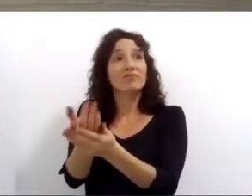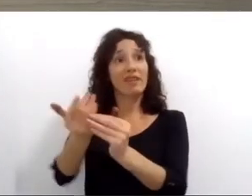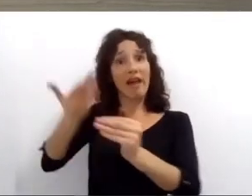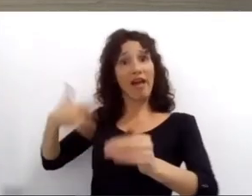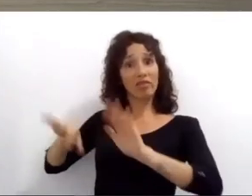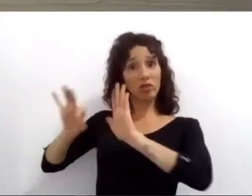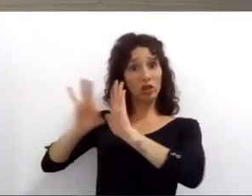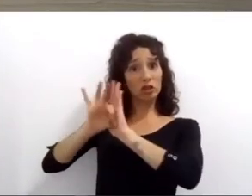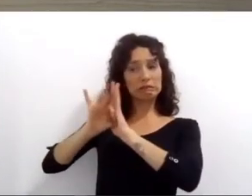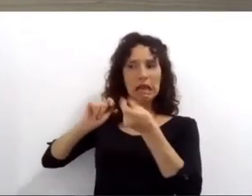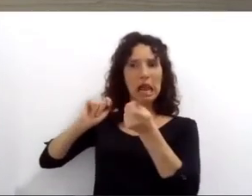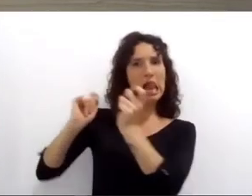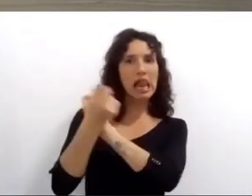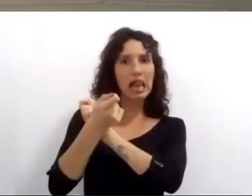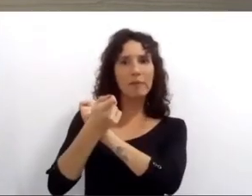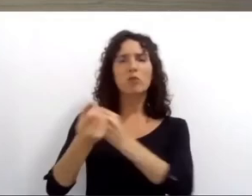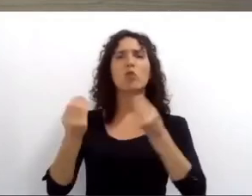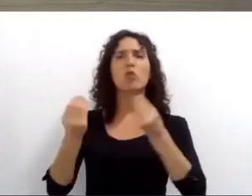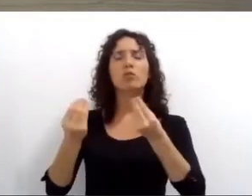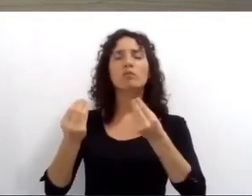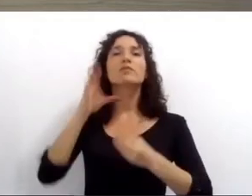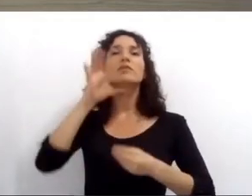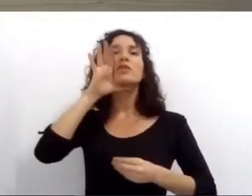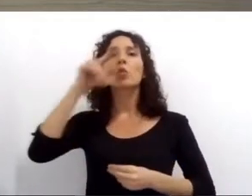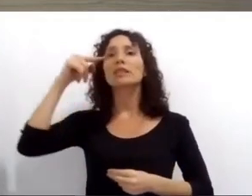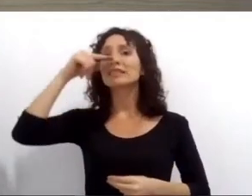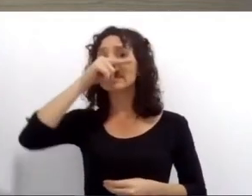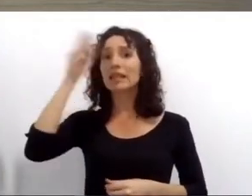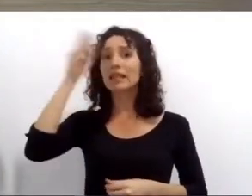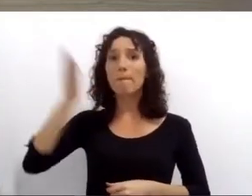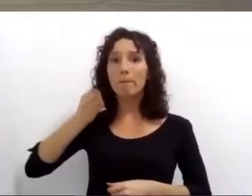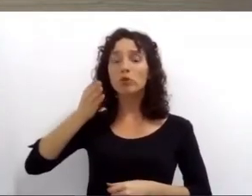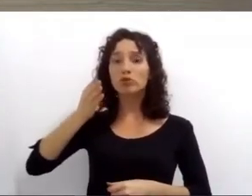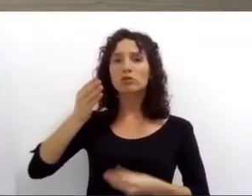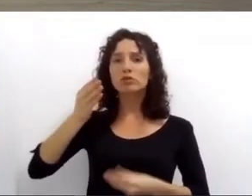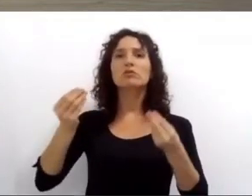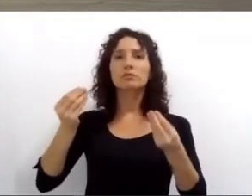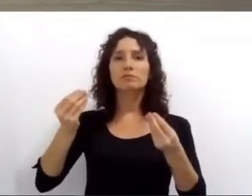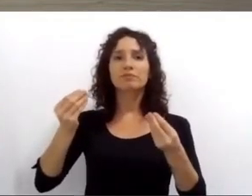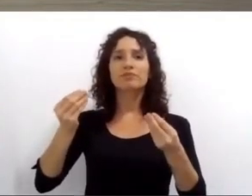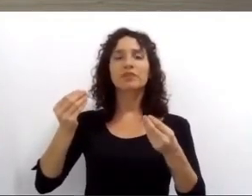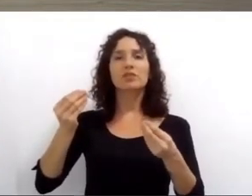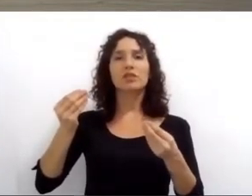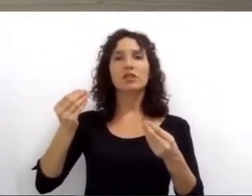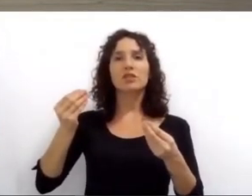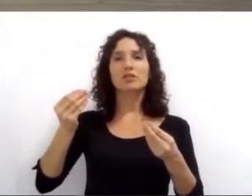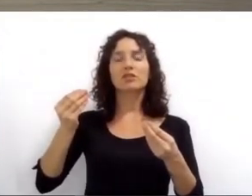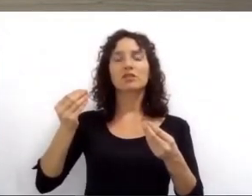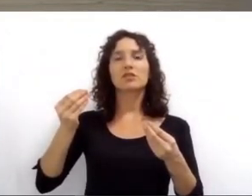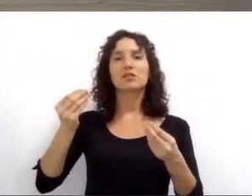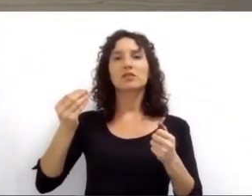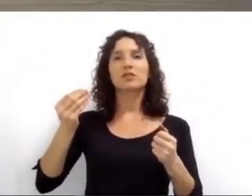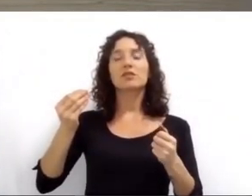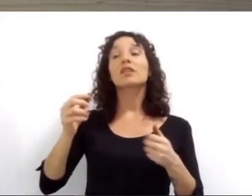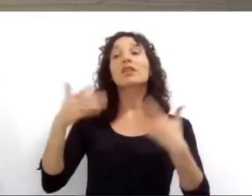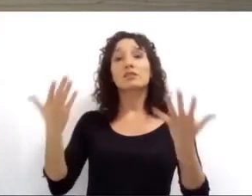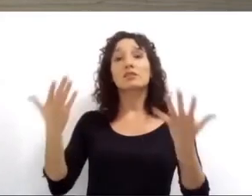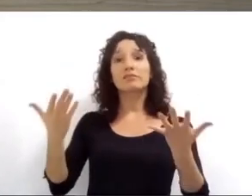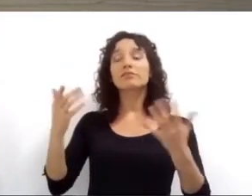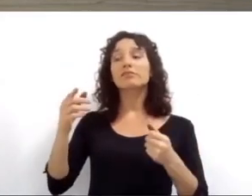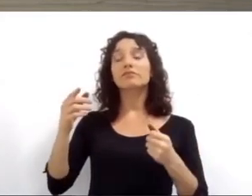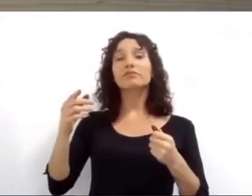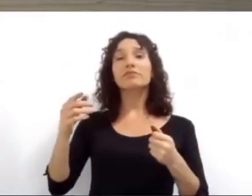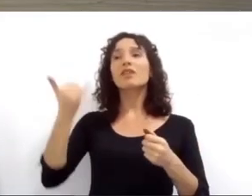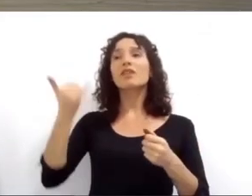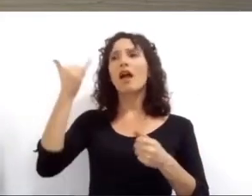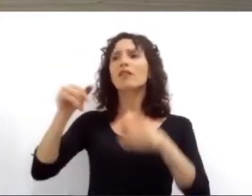el foco en trabajar primero con el 57% de los residuos que son orgánicos para eso inauguramos una segunda